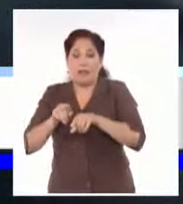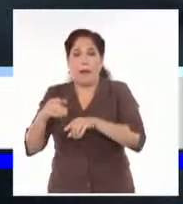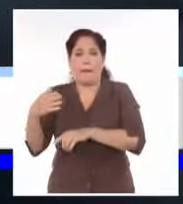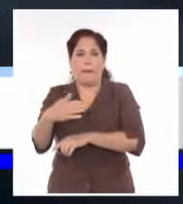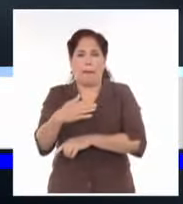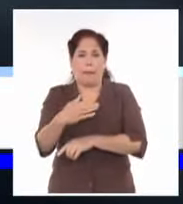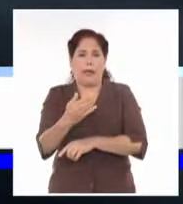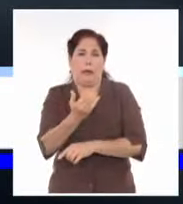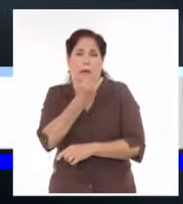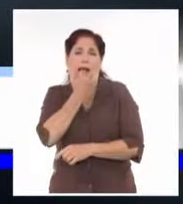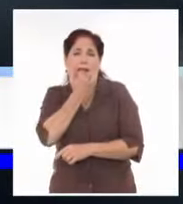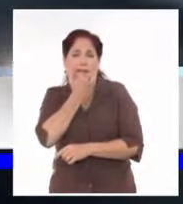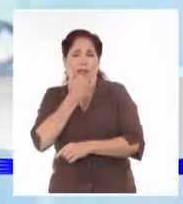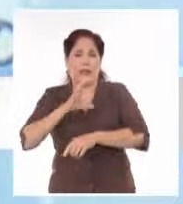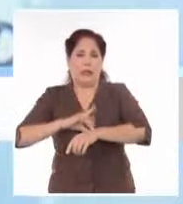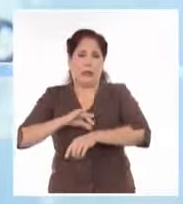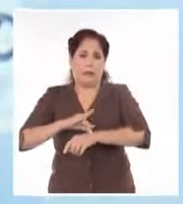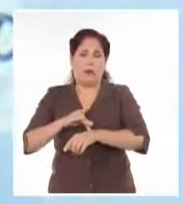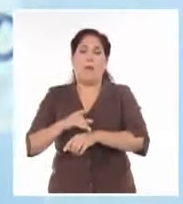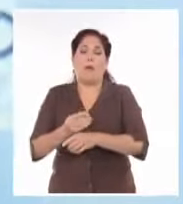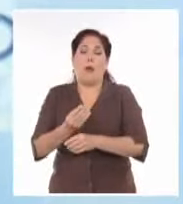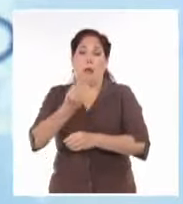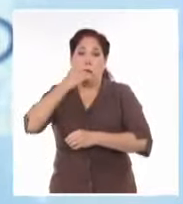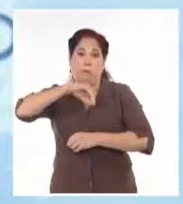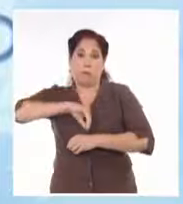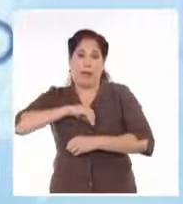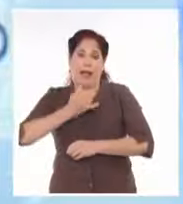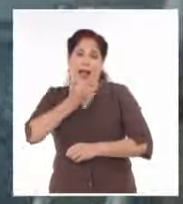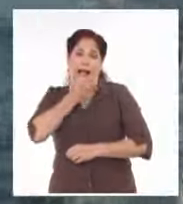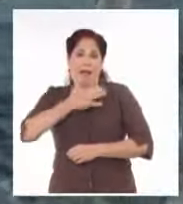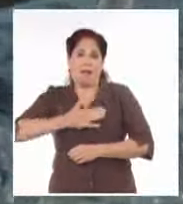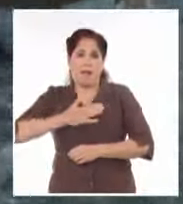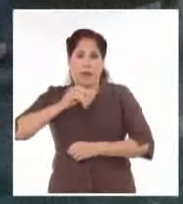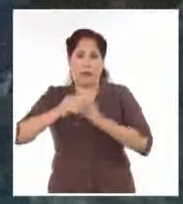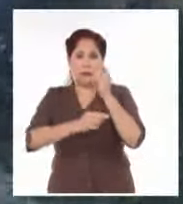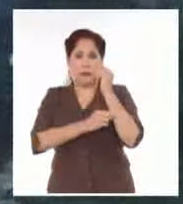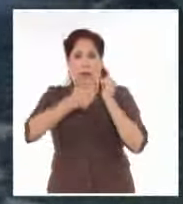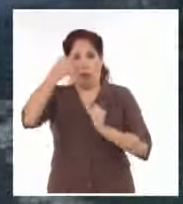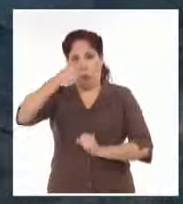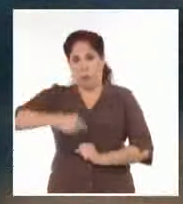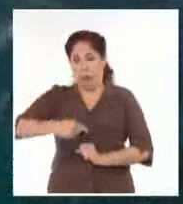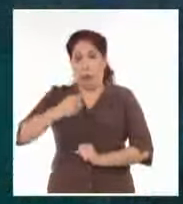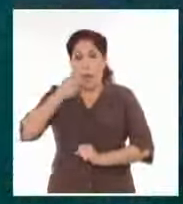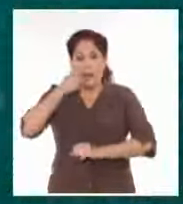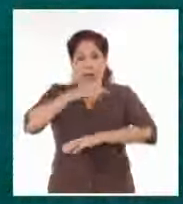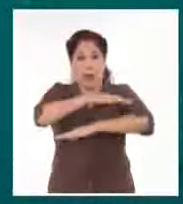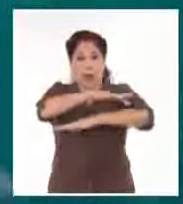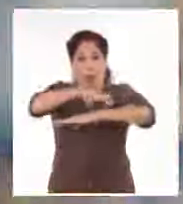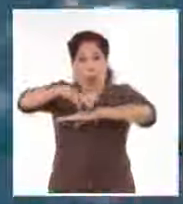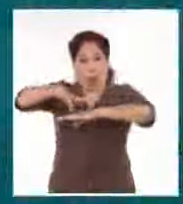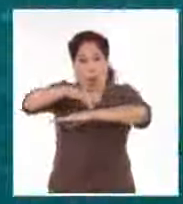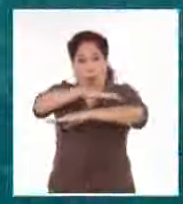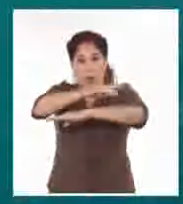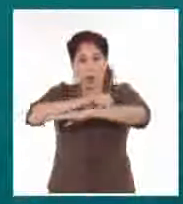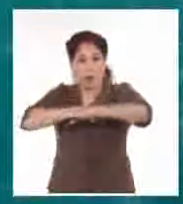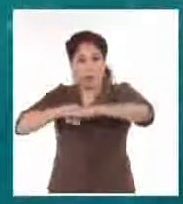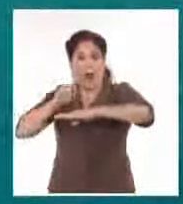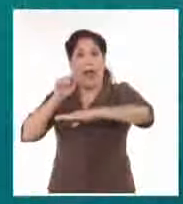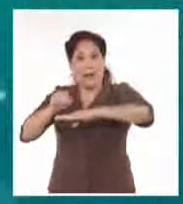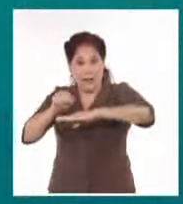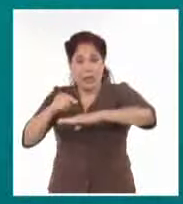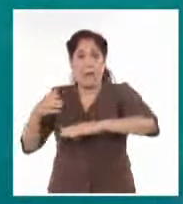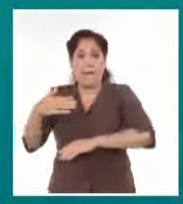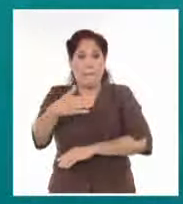informa la colega Mayelin del Sol. La investigación posibilitará clasificar las zonas costeras de la mayor de las Antillas, donde puede haber